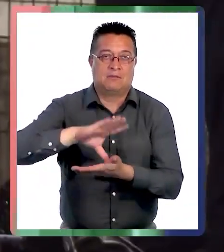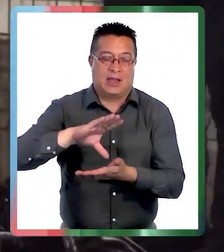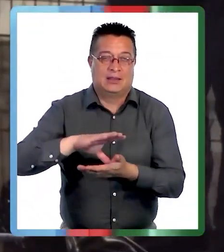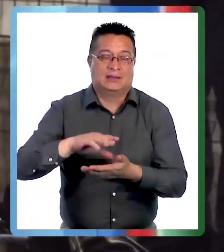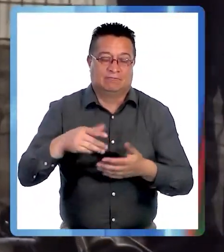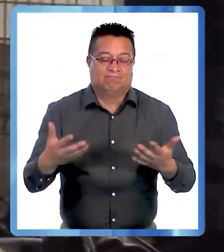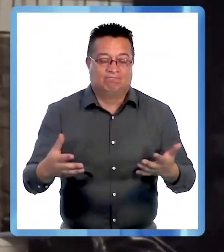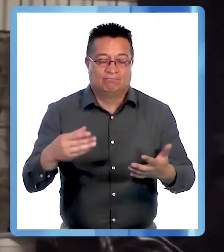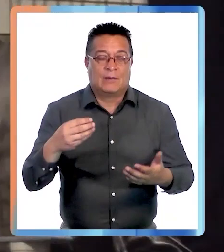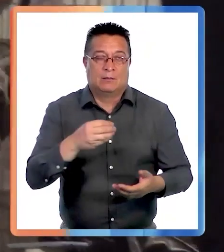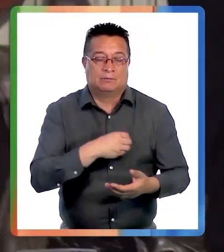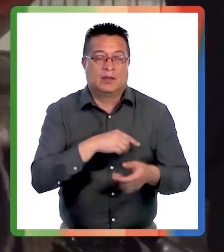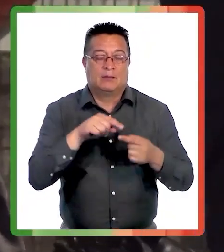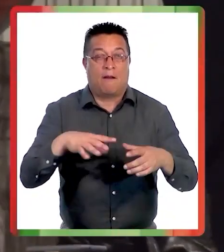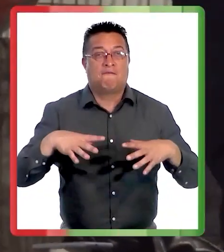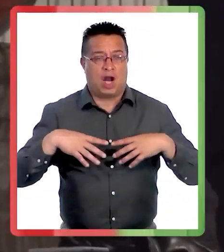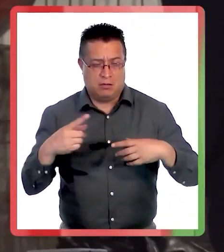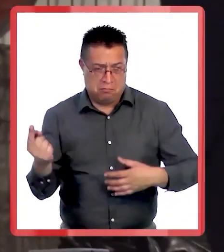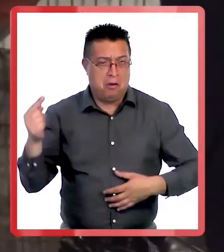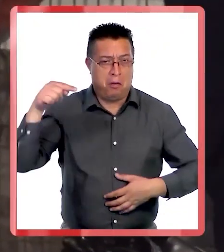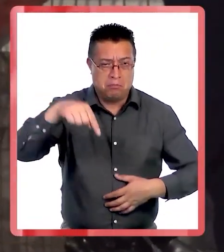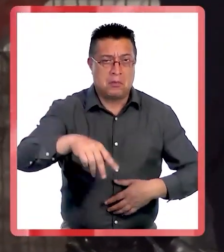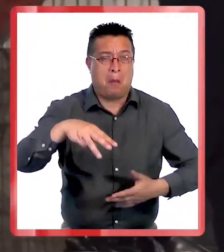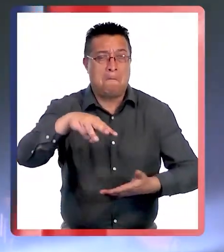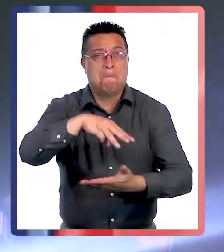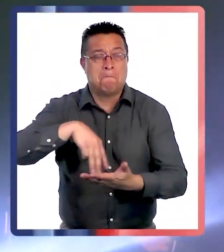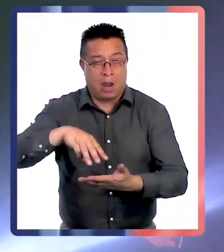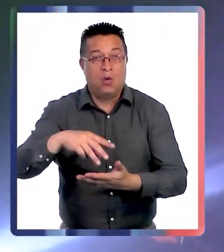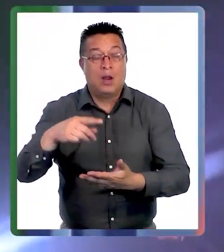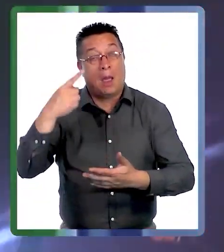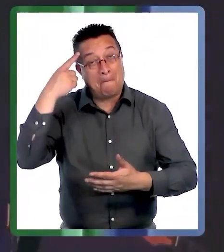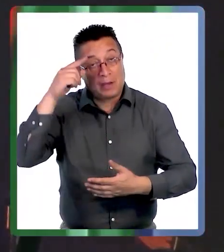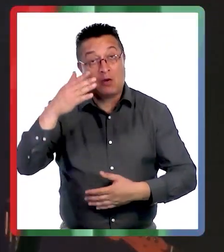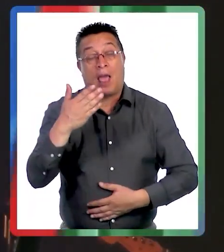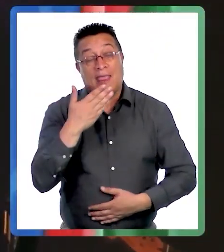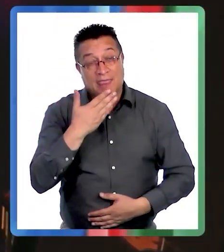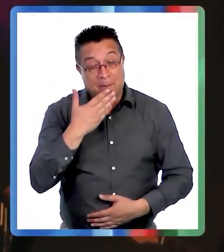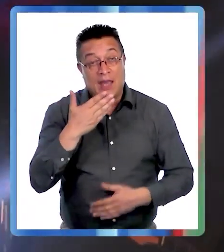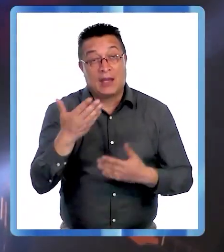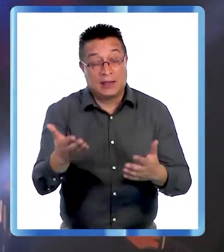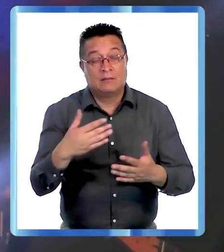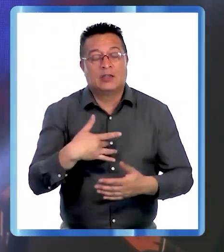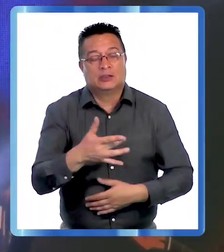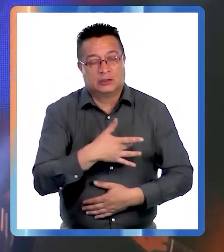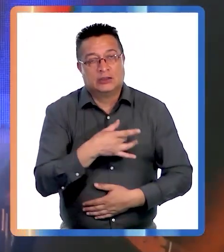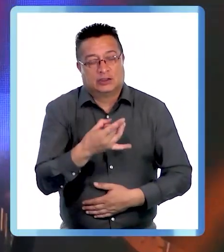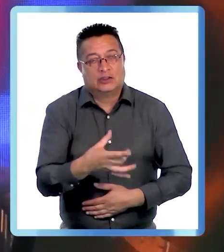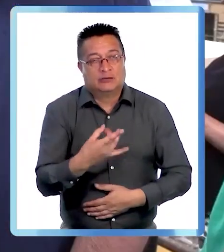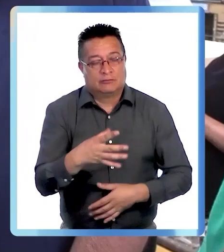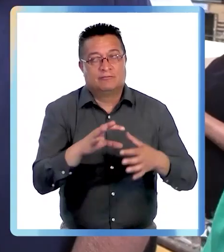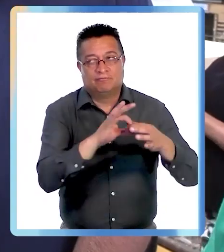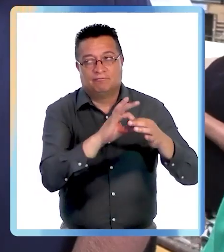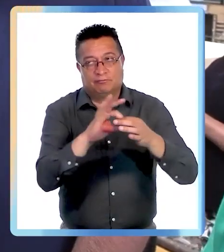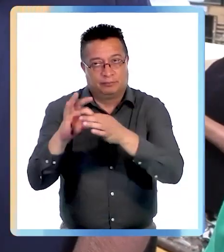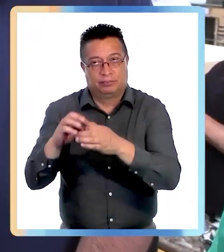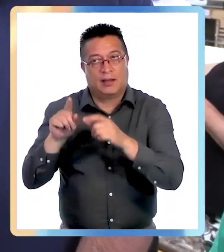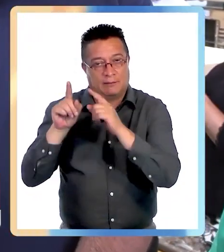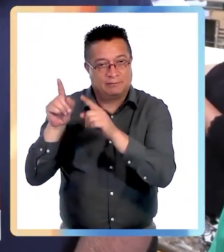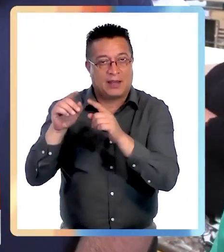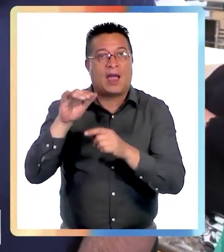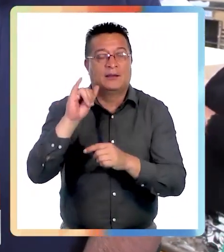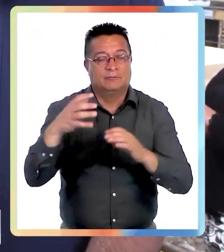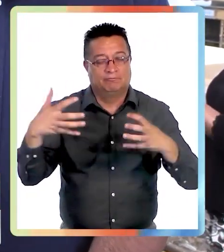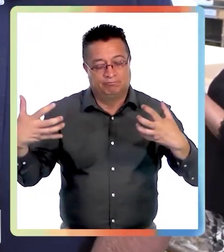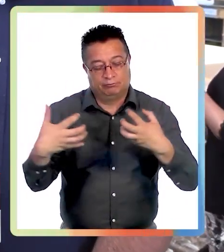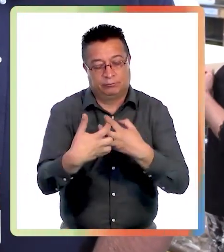Así es que felices de poder estar aquí en el Maule, pero también con el dolor de lo que está sucediendo y tratando de